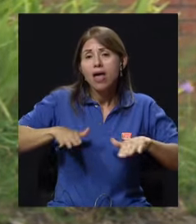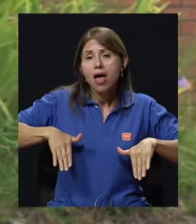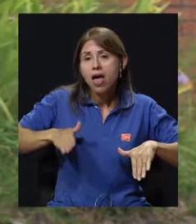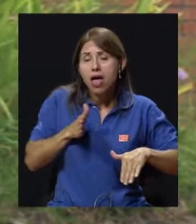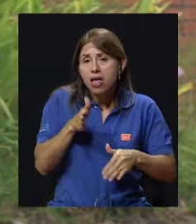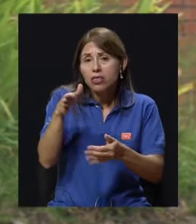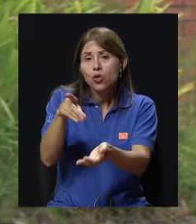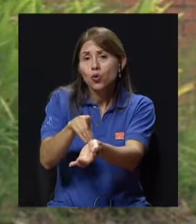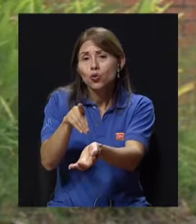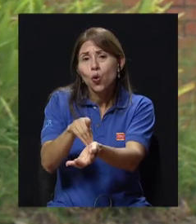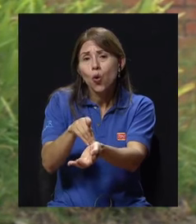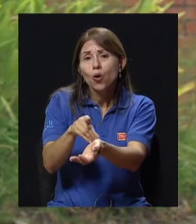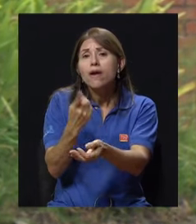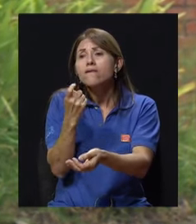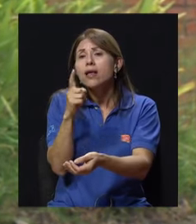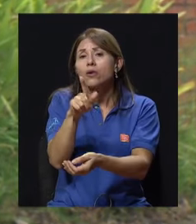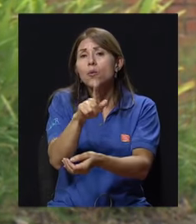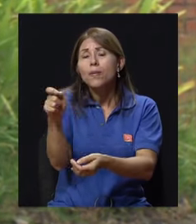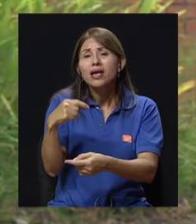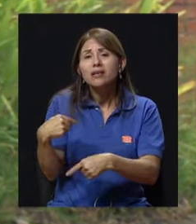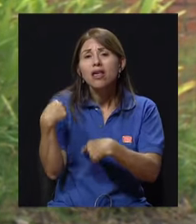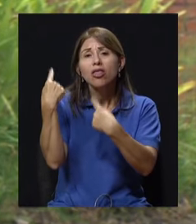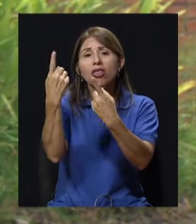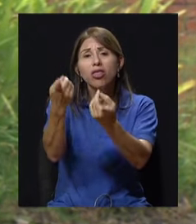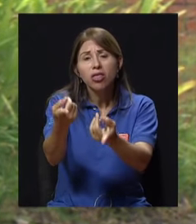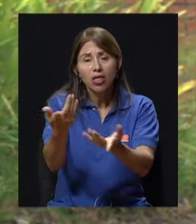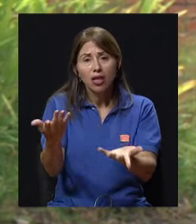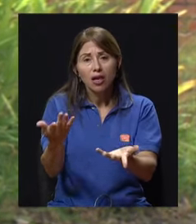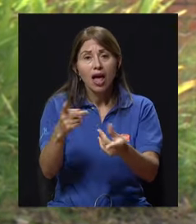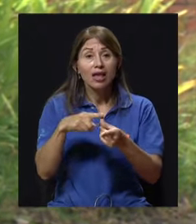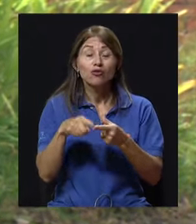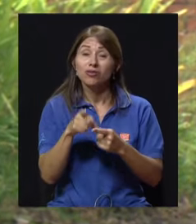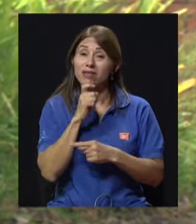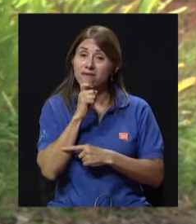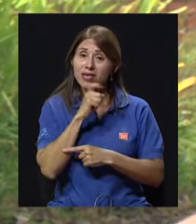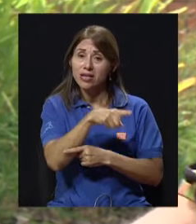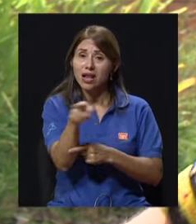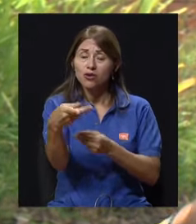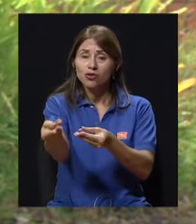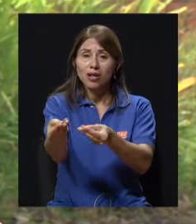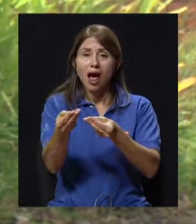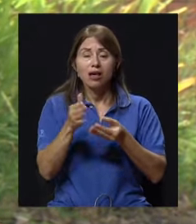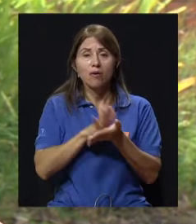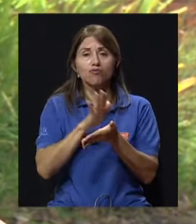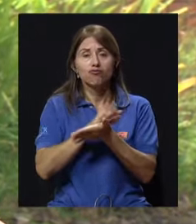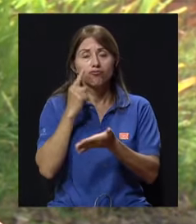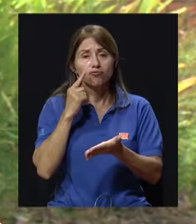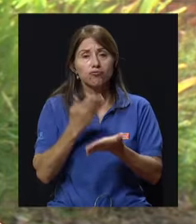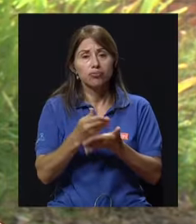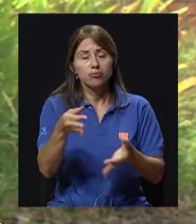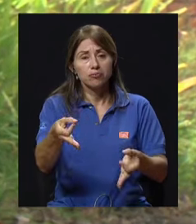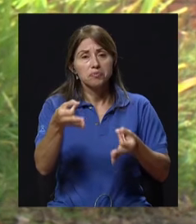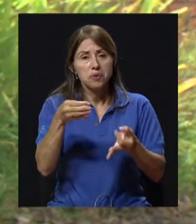Entonces, costaba mucho para que ellos pudieran tener su dictamen médico, ¿verdad? Claro. Y, este,